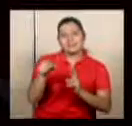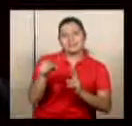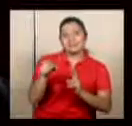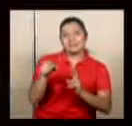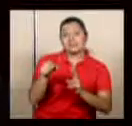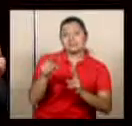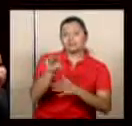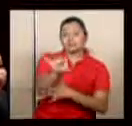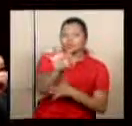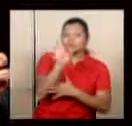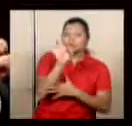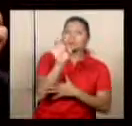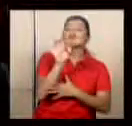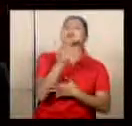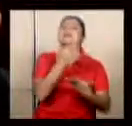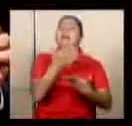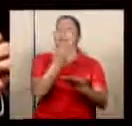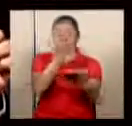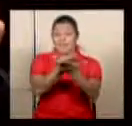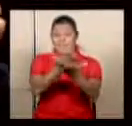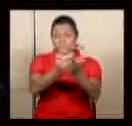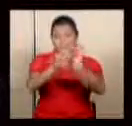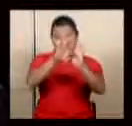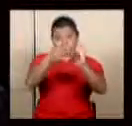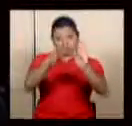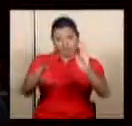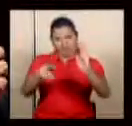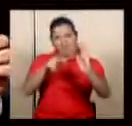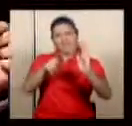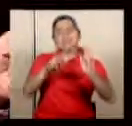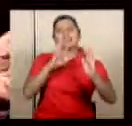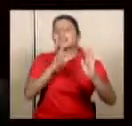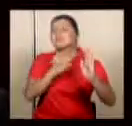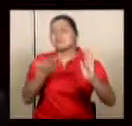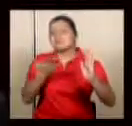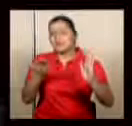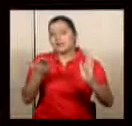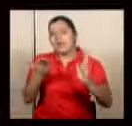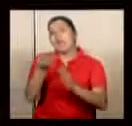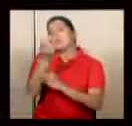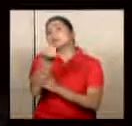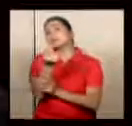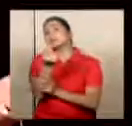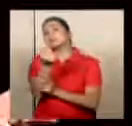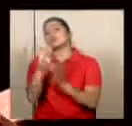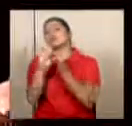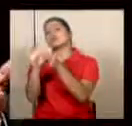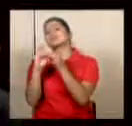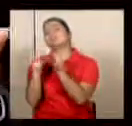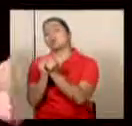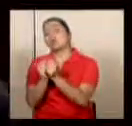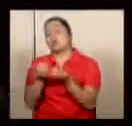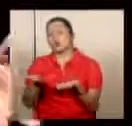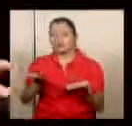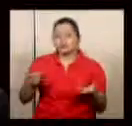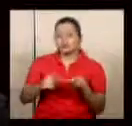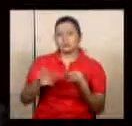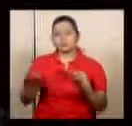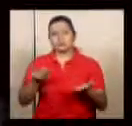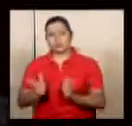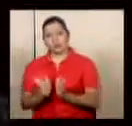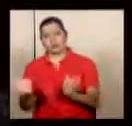Contraloría General de la República respecto de unos rubros, ¿verdad?, que tienen que ver con suministros, con servicios